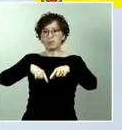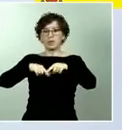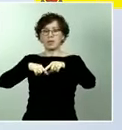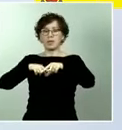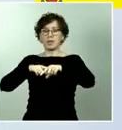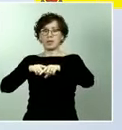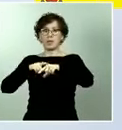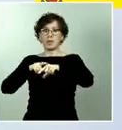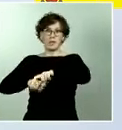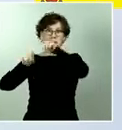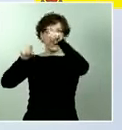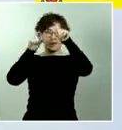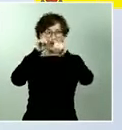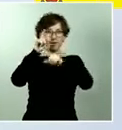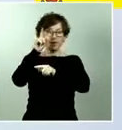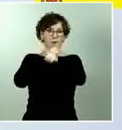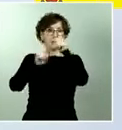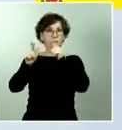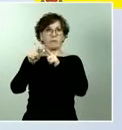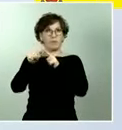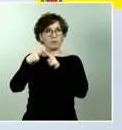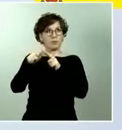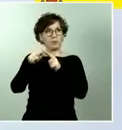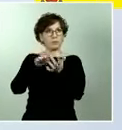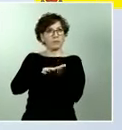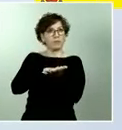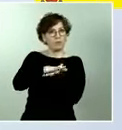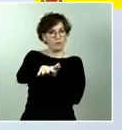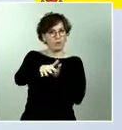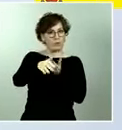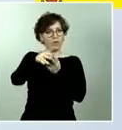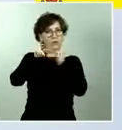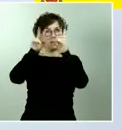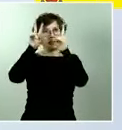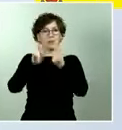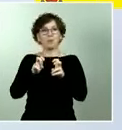el COVID-19. Tenemos que tener en cuenta que el transporte,